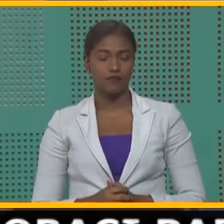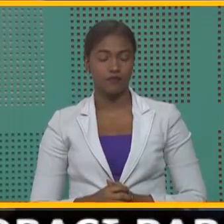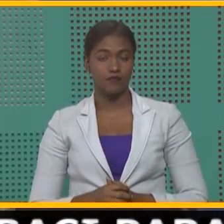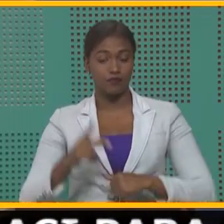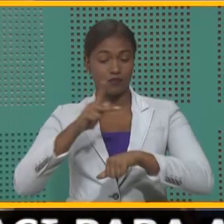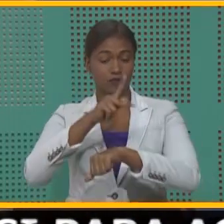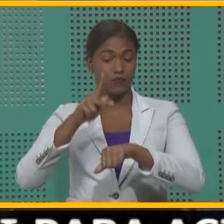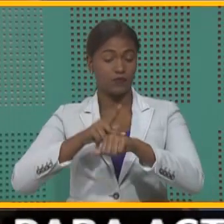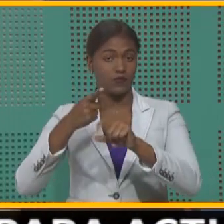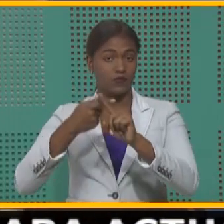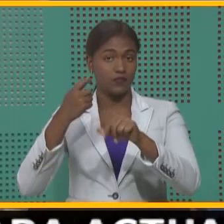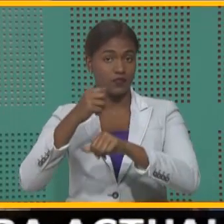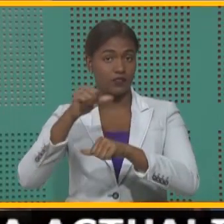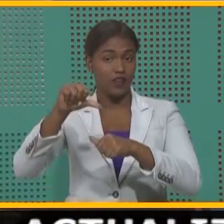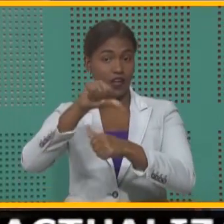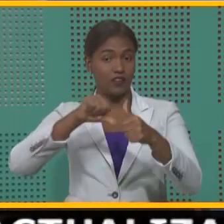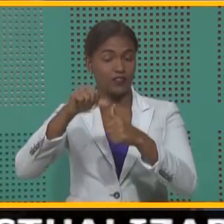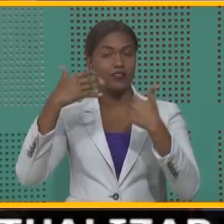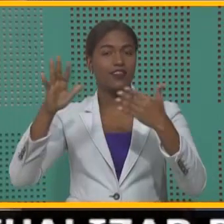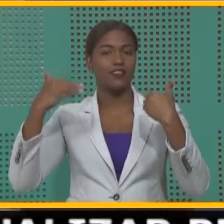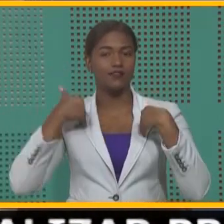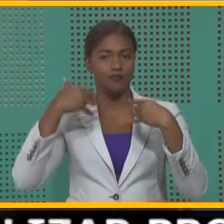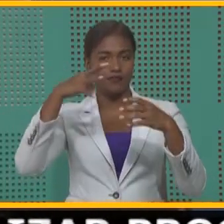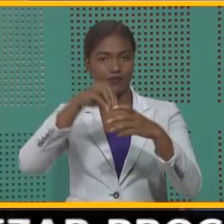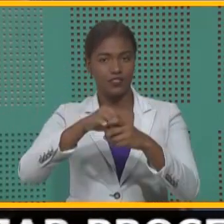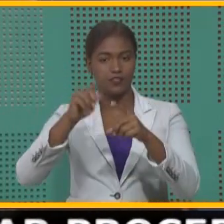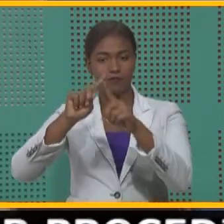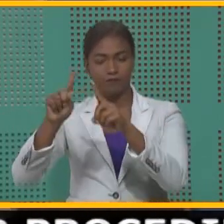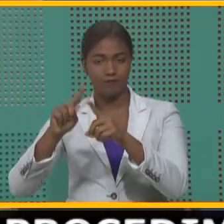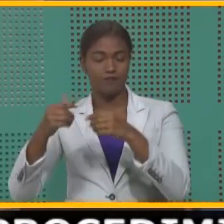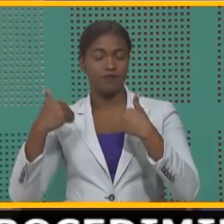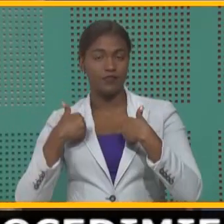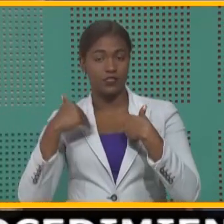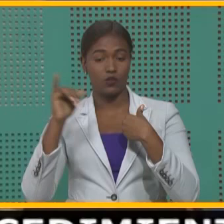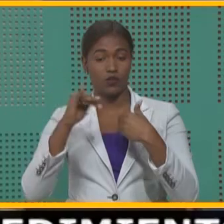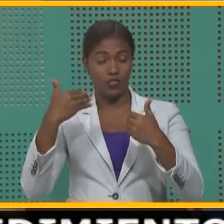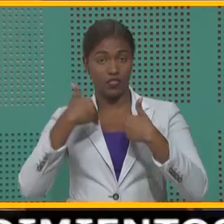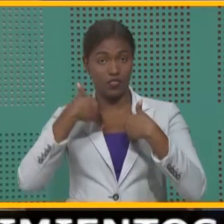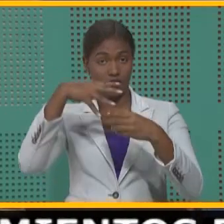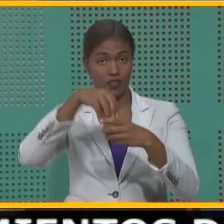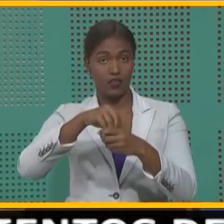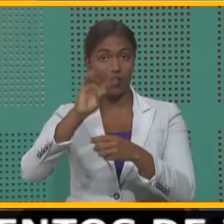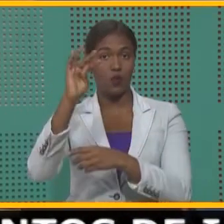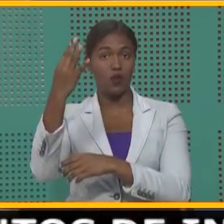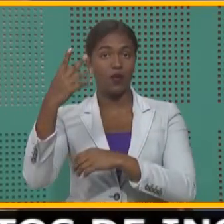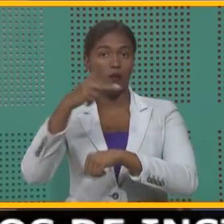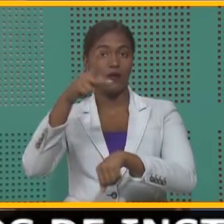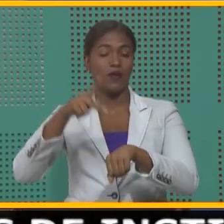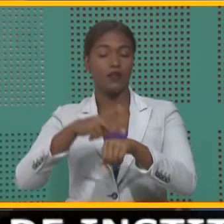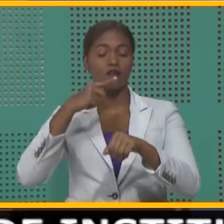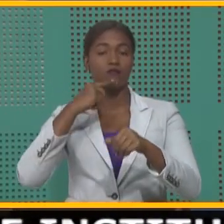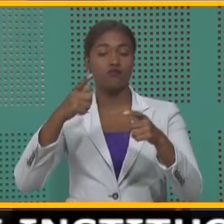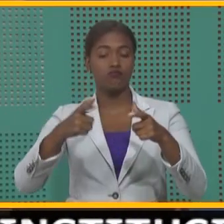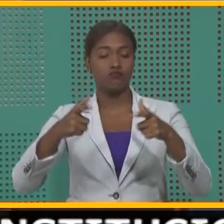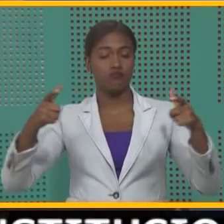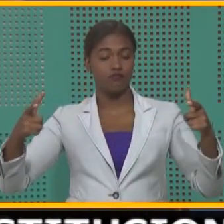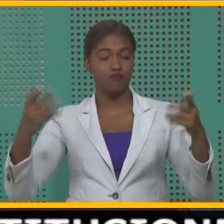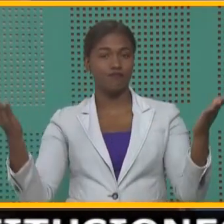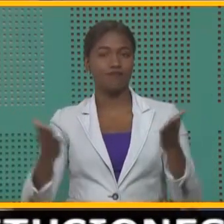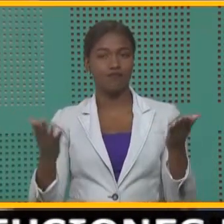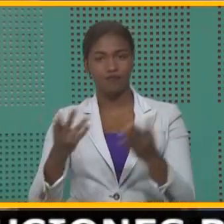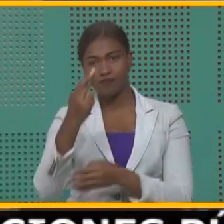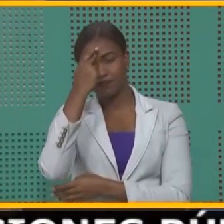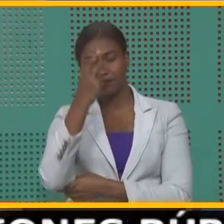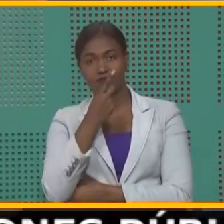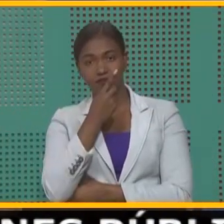provincia de Azua forma parte de la región de Valdecia, constituyendo la cuarta provincia en tamaño en toda la república,